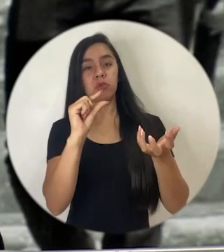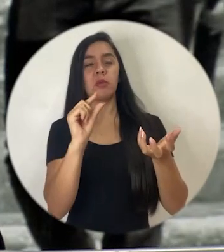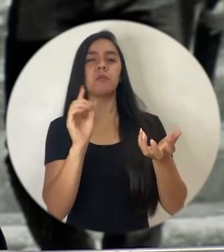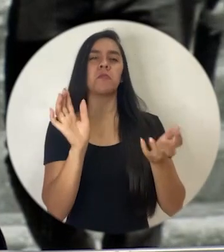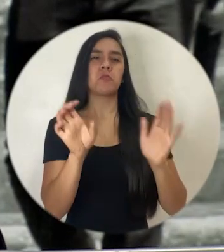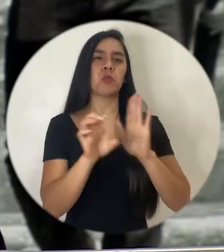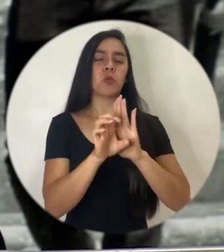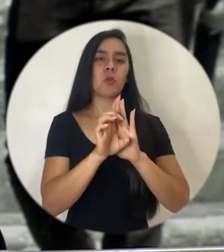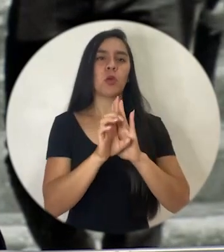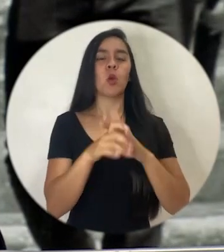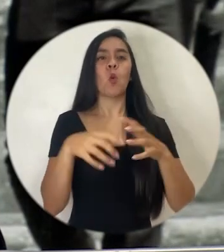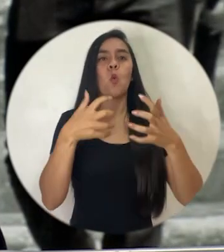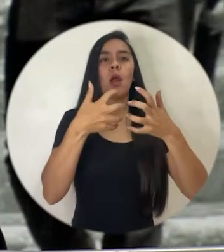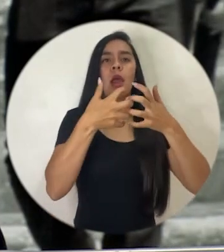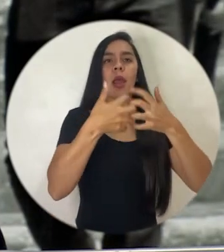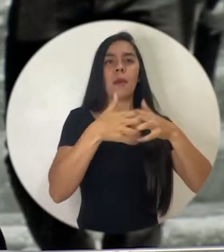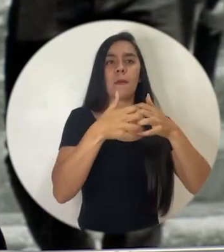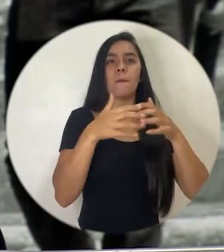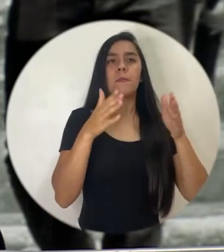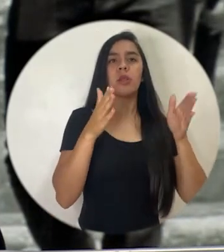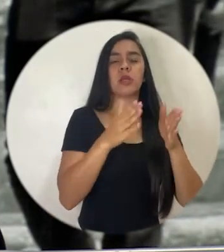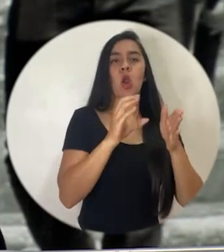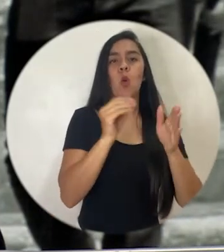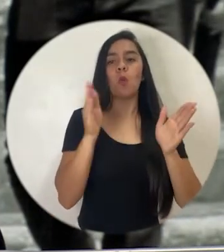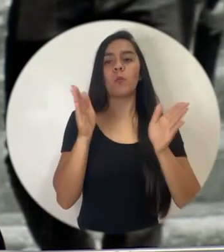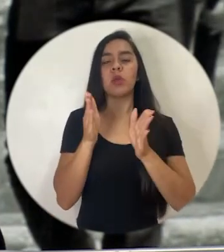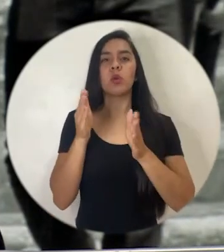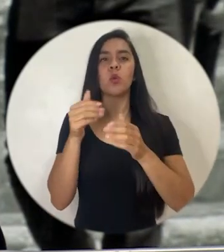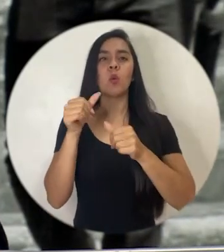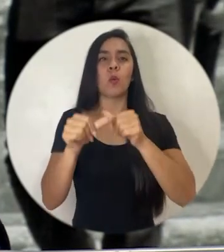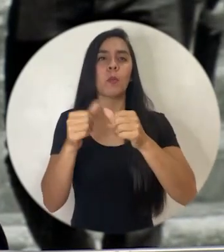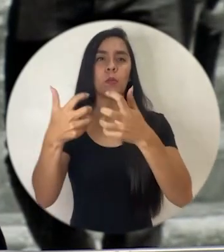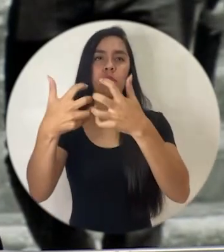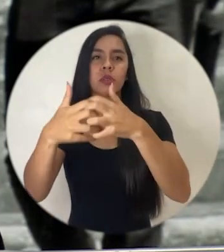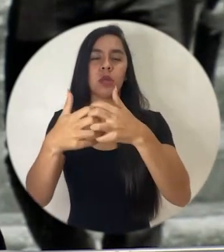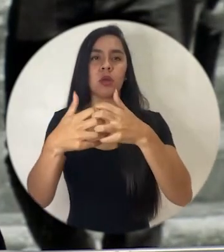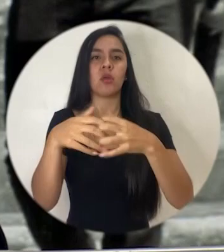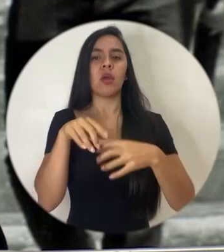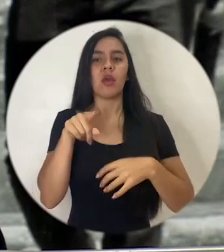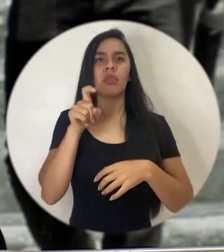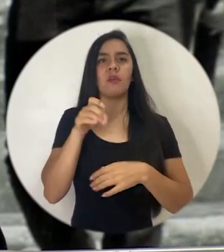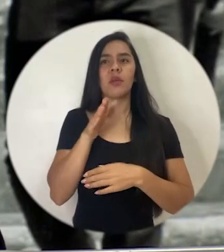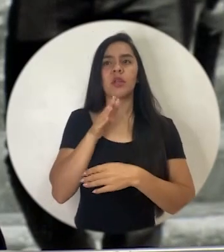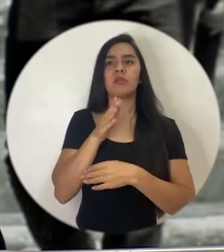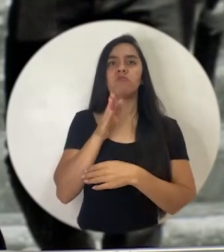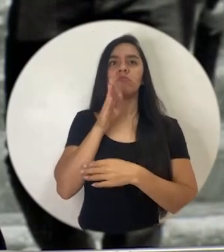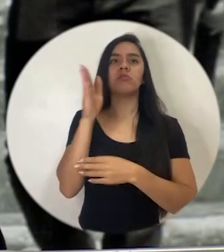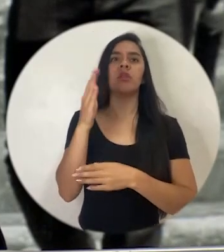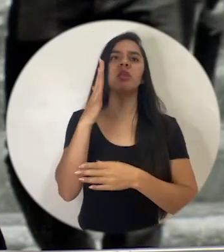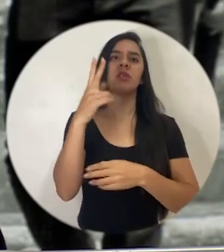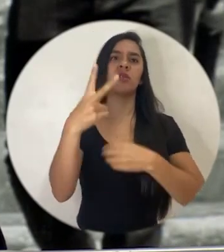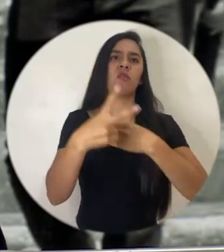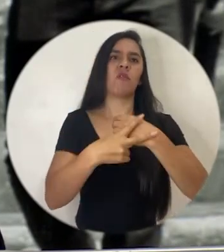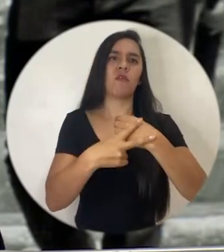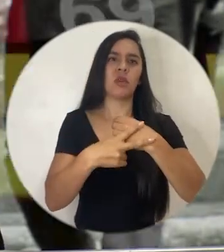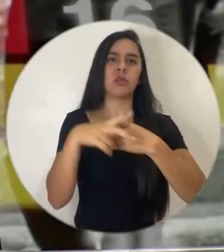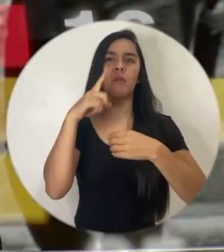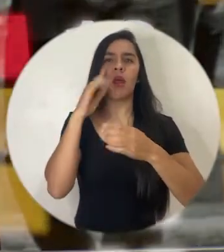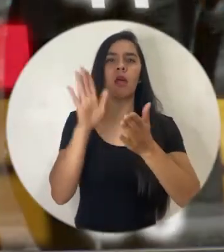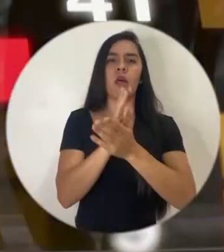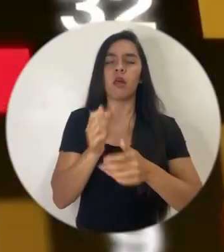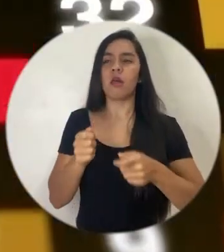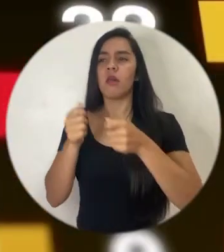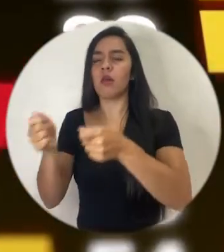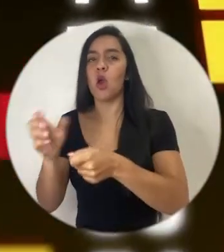empresario o a microempresario se le hace ir 2, 3, 4, 5 veces a una oficina a entregar papeles o a tramitar a la